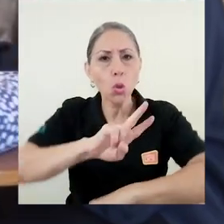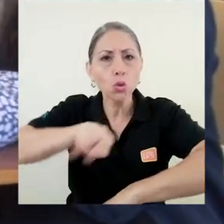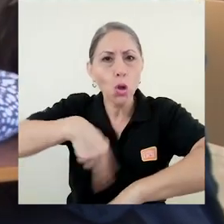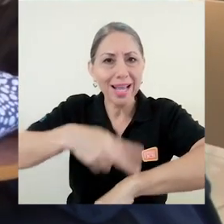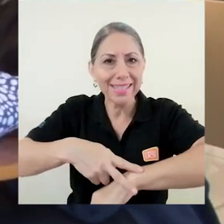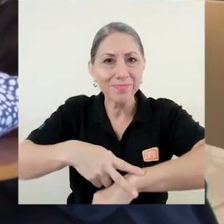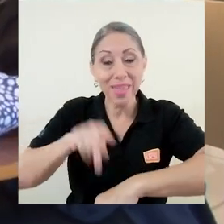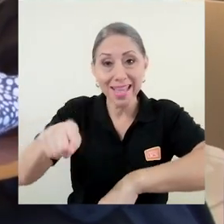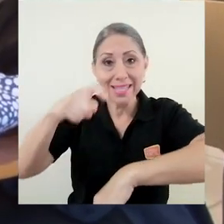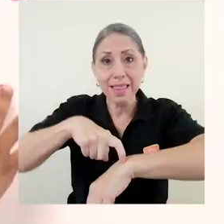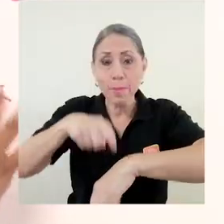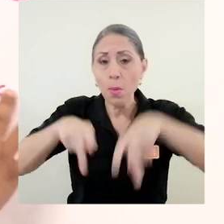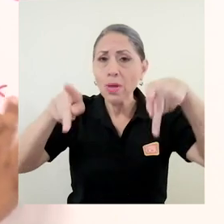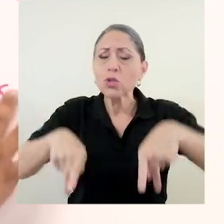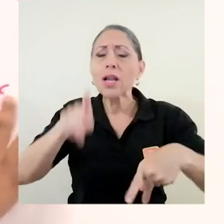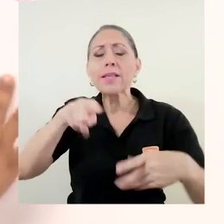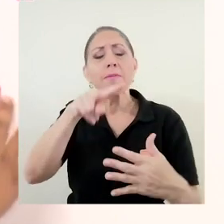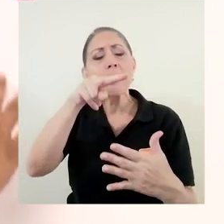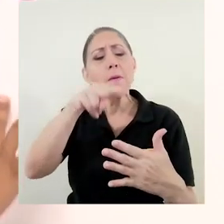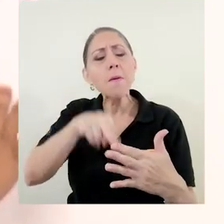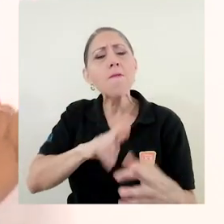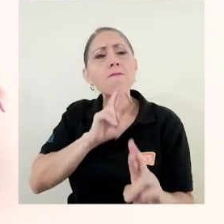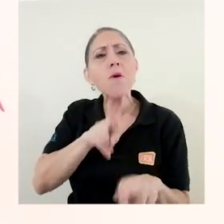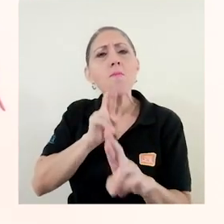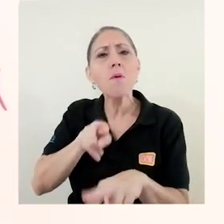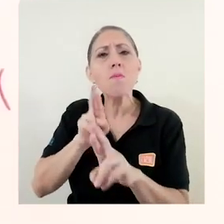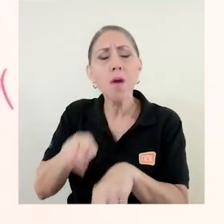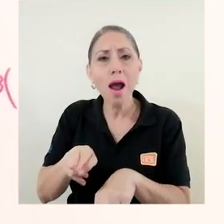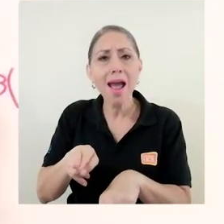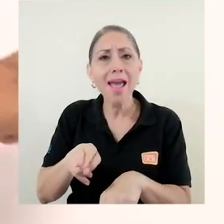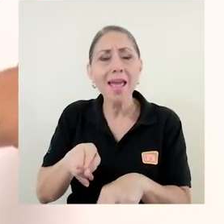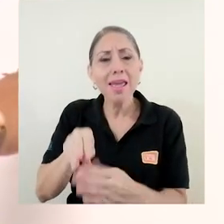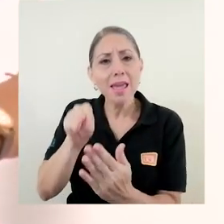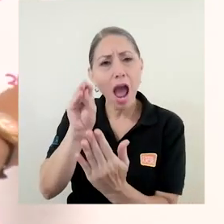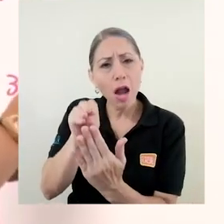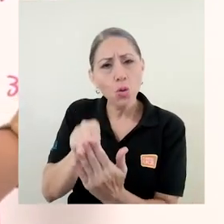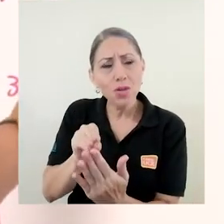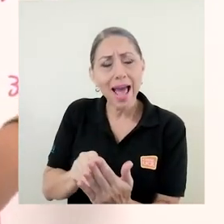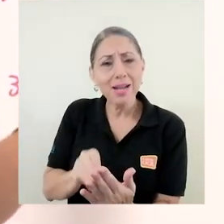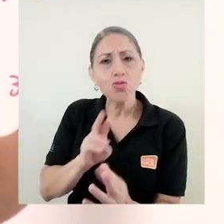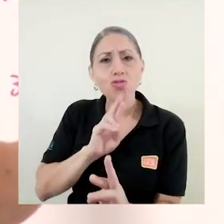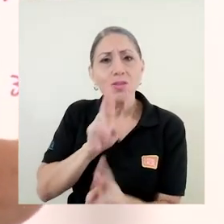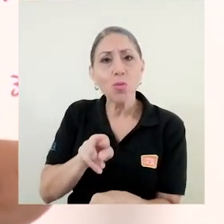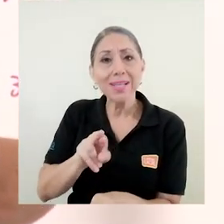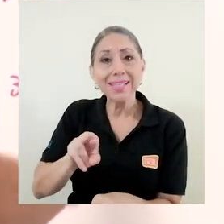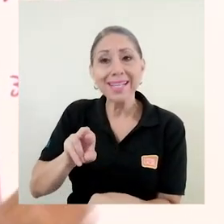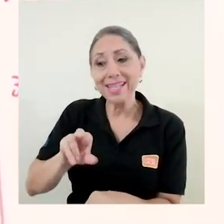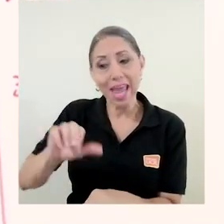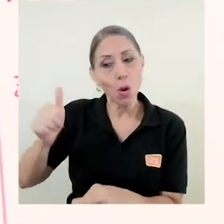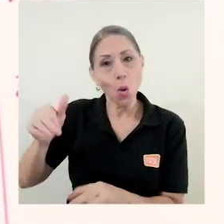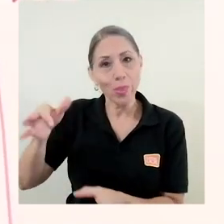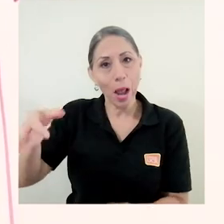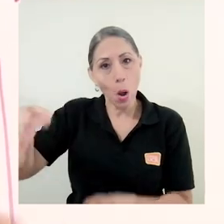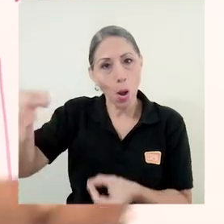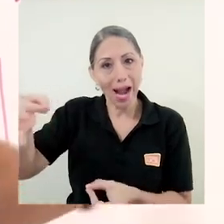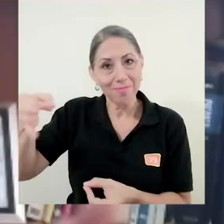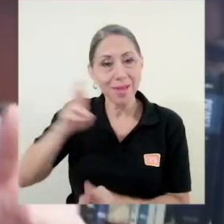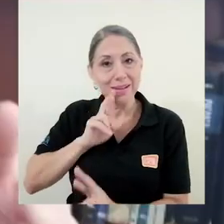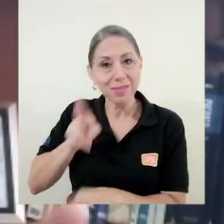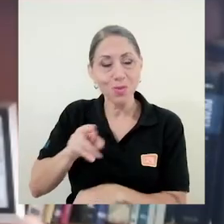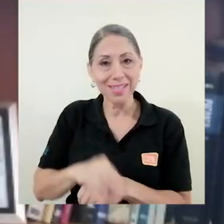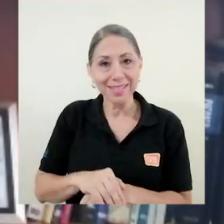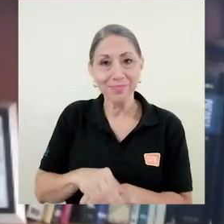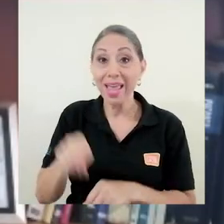en el cual las personas tienen que resolver las preguntas y anotar sus respuestas en la hoja para respuestas.